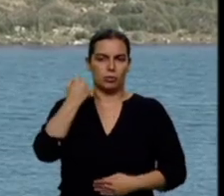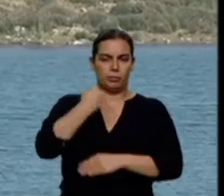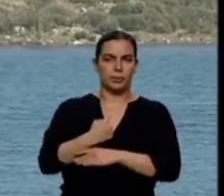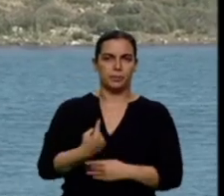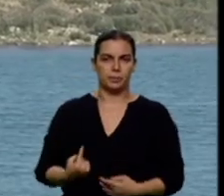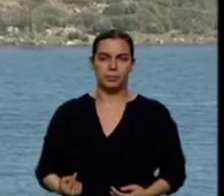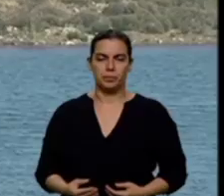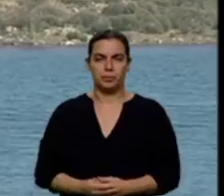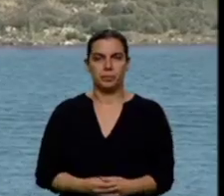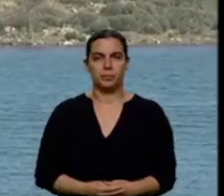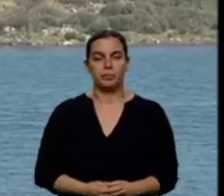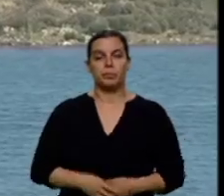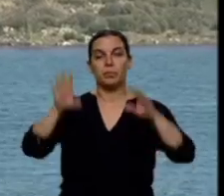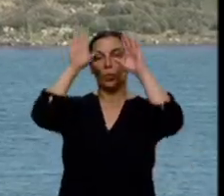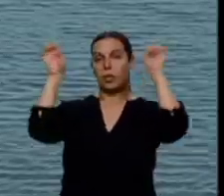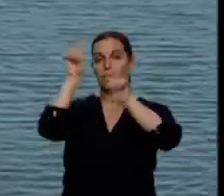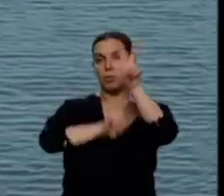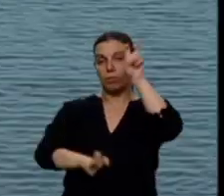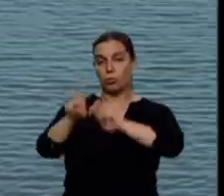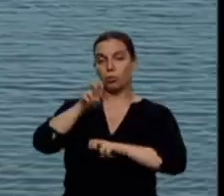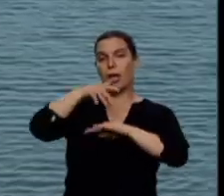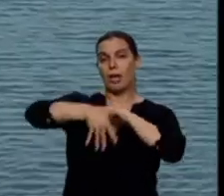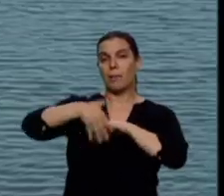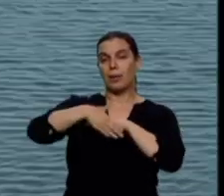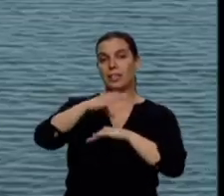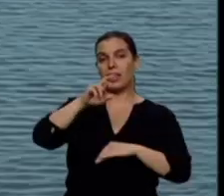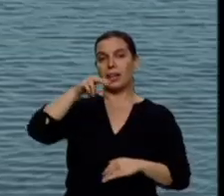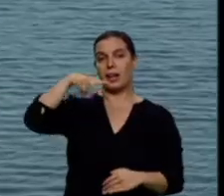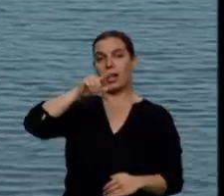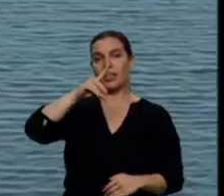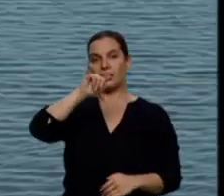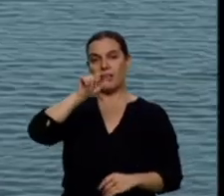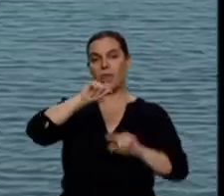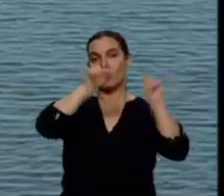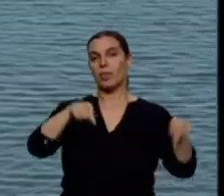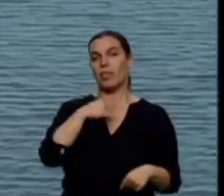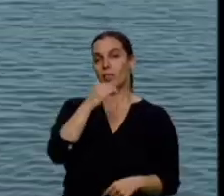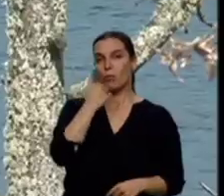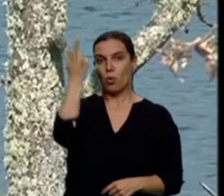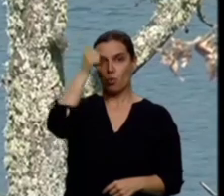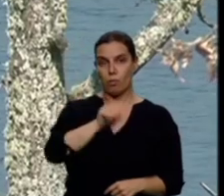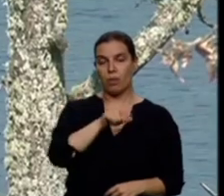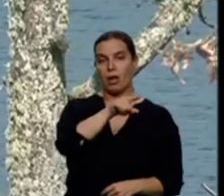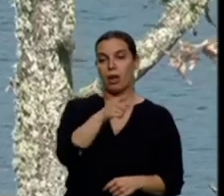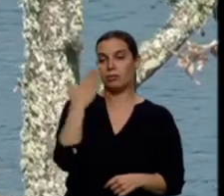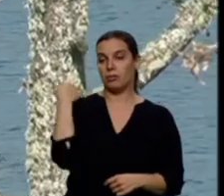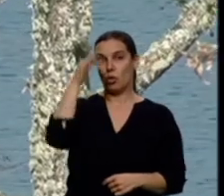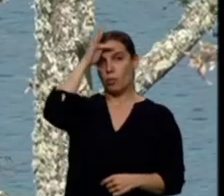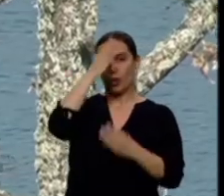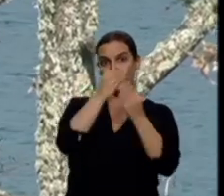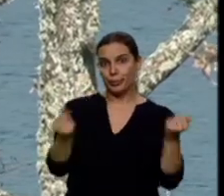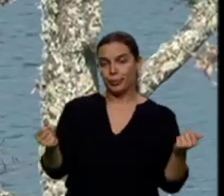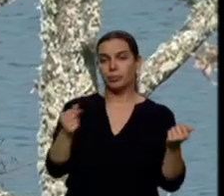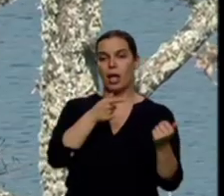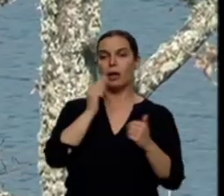La Guardia Civil busca en el embalse de Cernadilla, en la provincia de Zamora, a un hombre. Desapareció el pasado domingo cuando fue a pescar